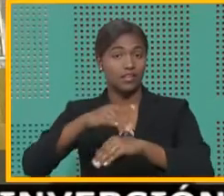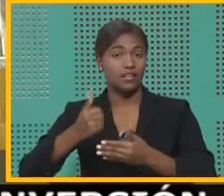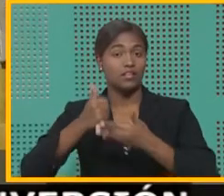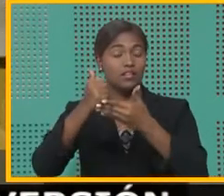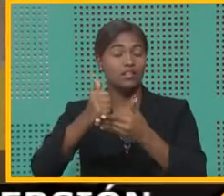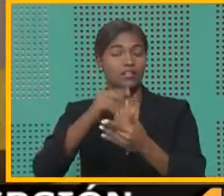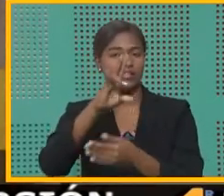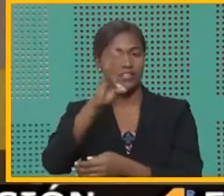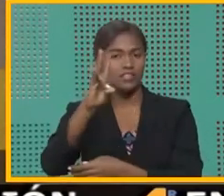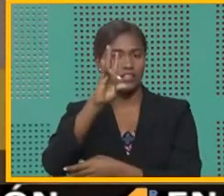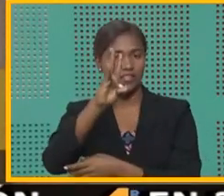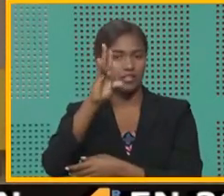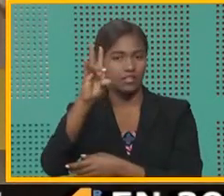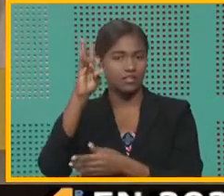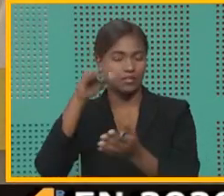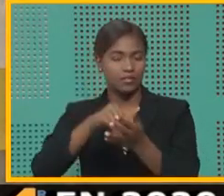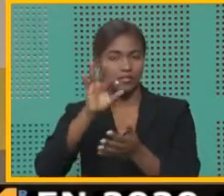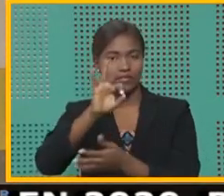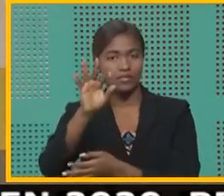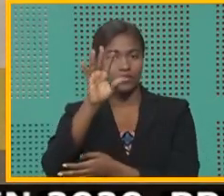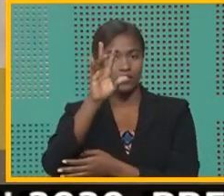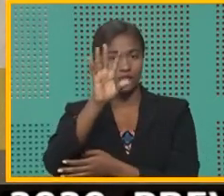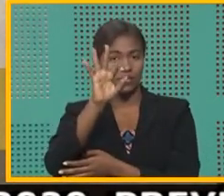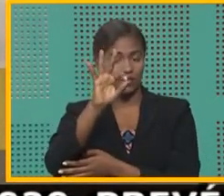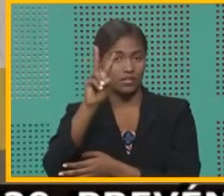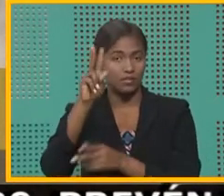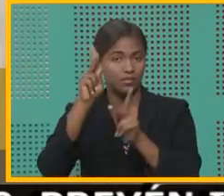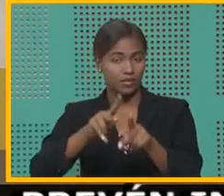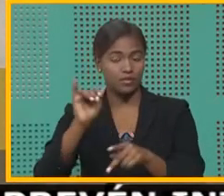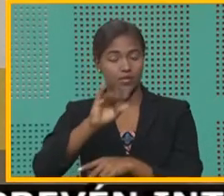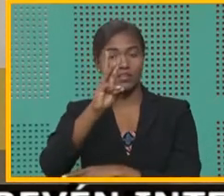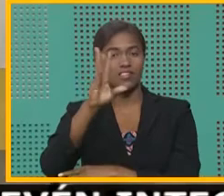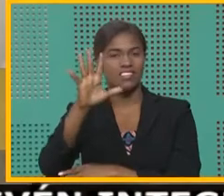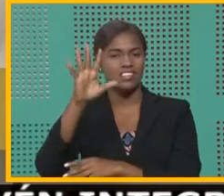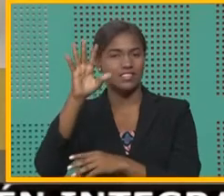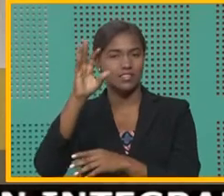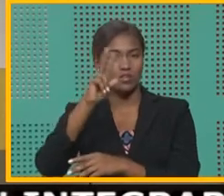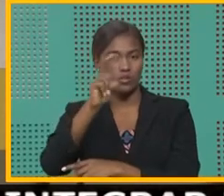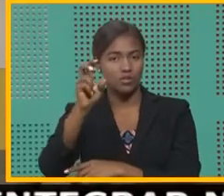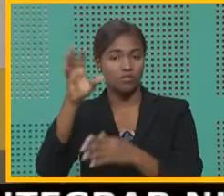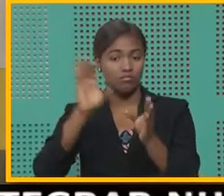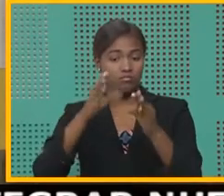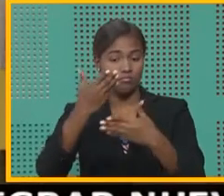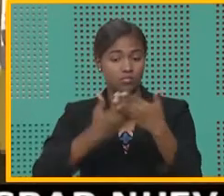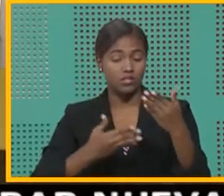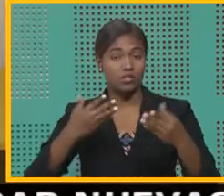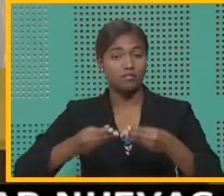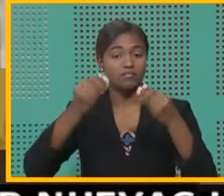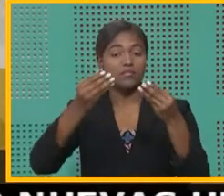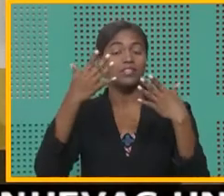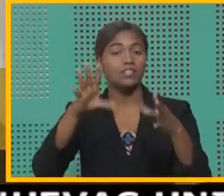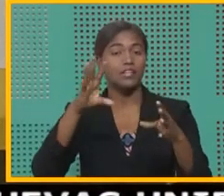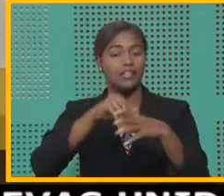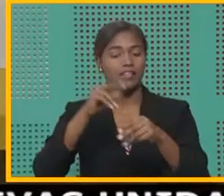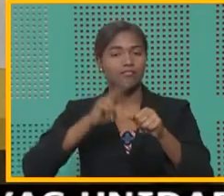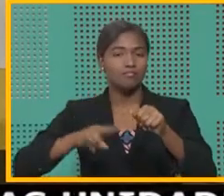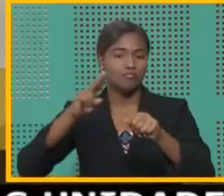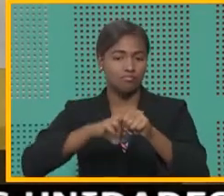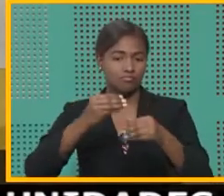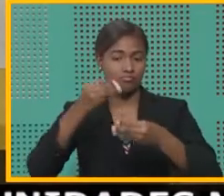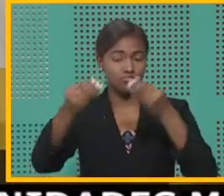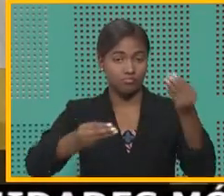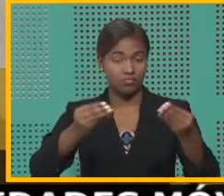.992 personas y 65.290 títulos definitivos han sido entregados a nivel nacional.